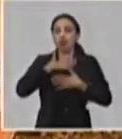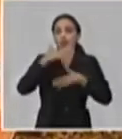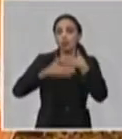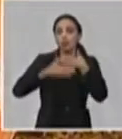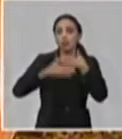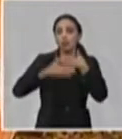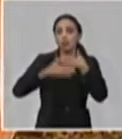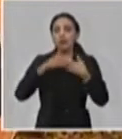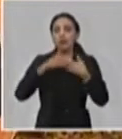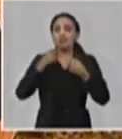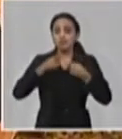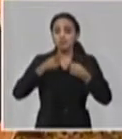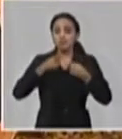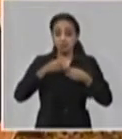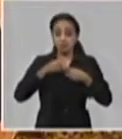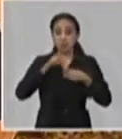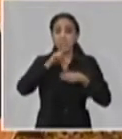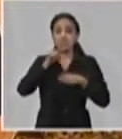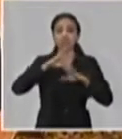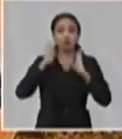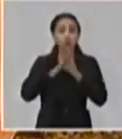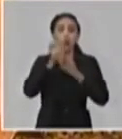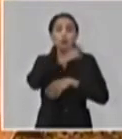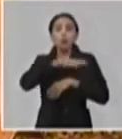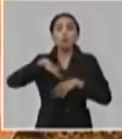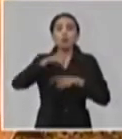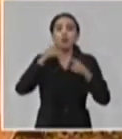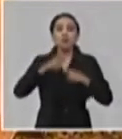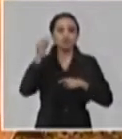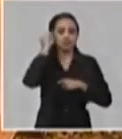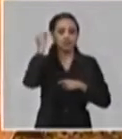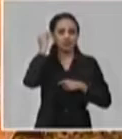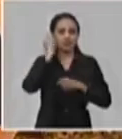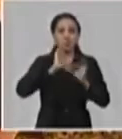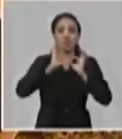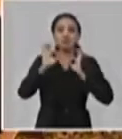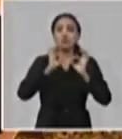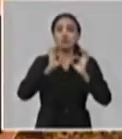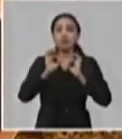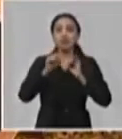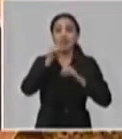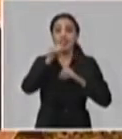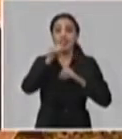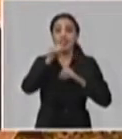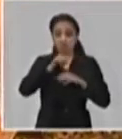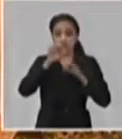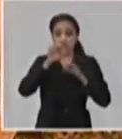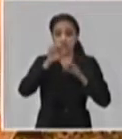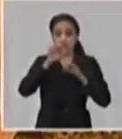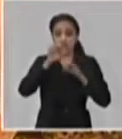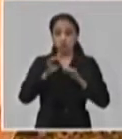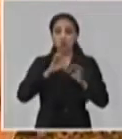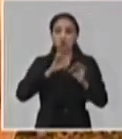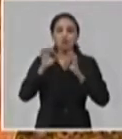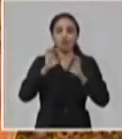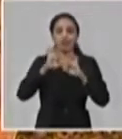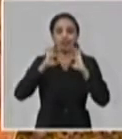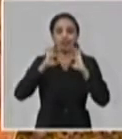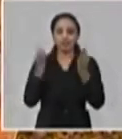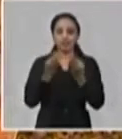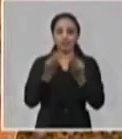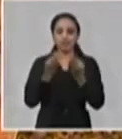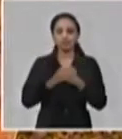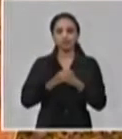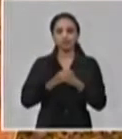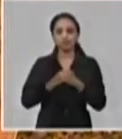mensaje constantemente la población tiene que saberlo, por un problema de seguridad de ellos y de su familia. Y lo